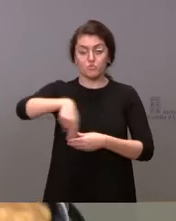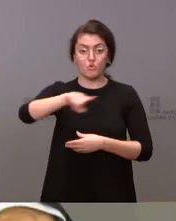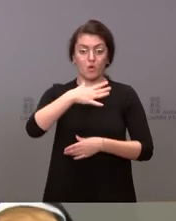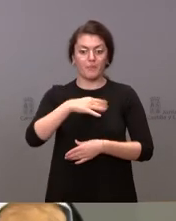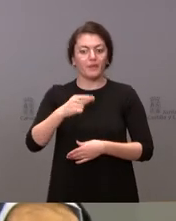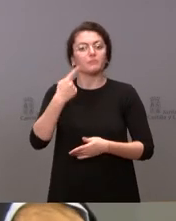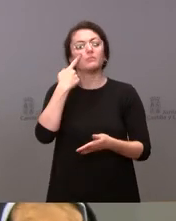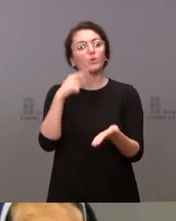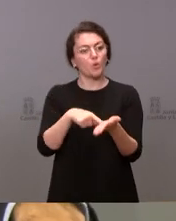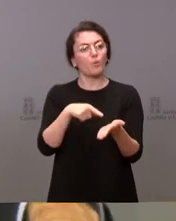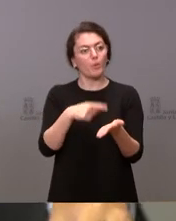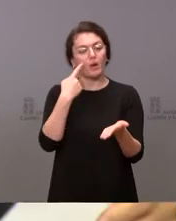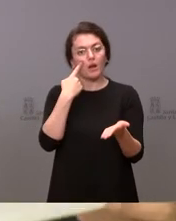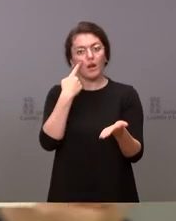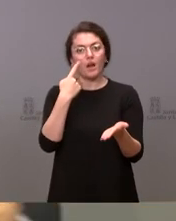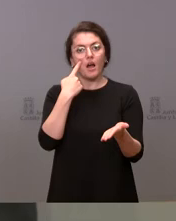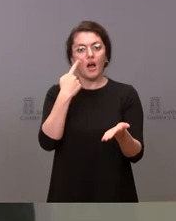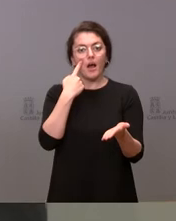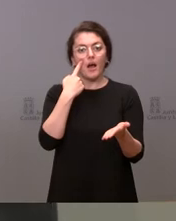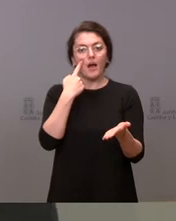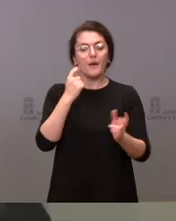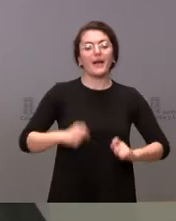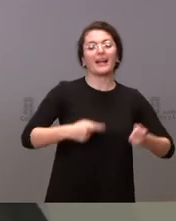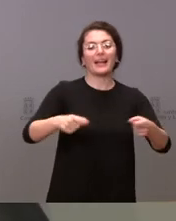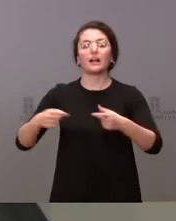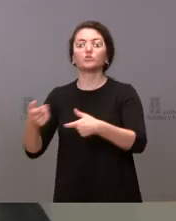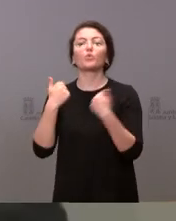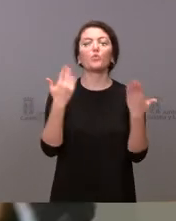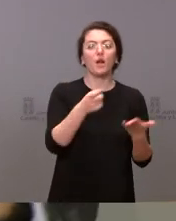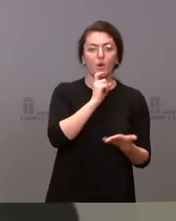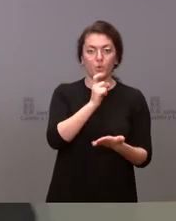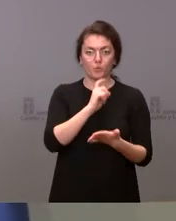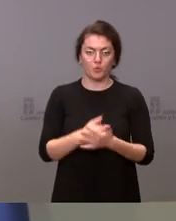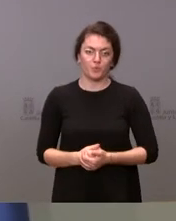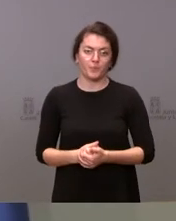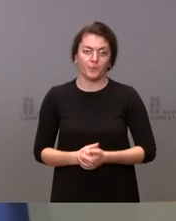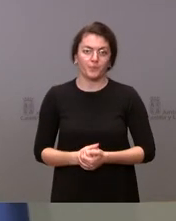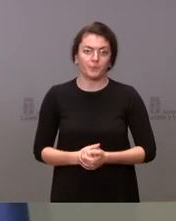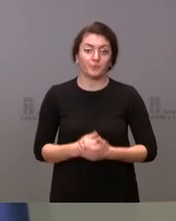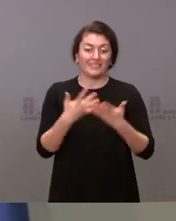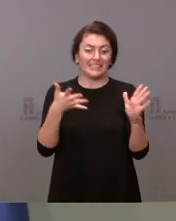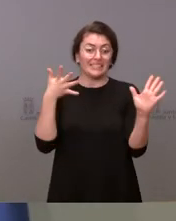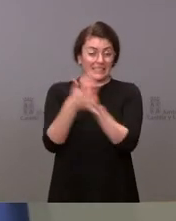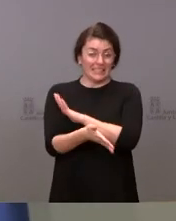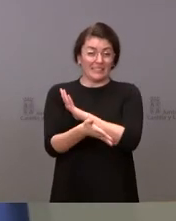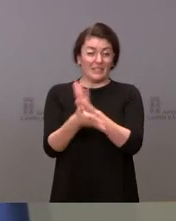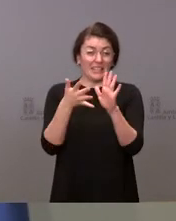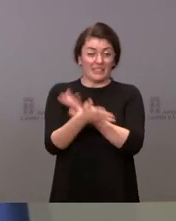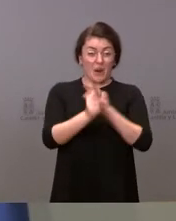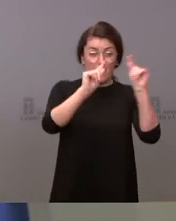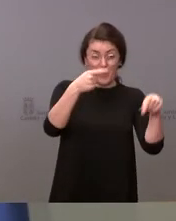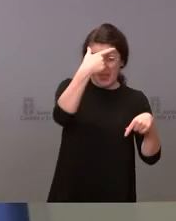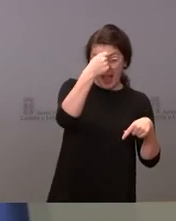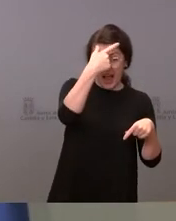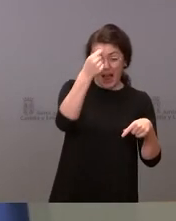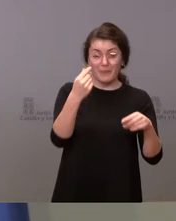al ver el gasto territorializado. Es decir, que no es la provincia de Ávila la que lleva